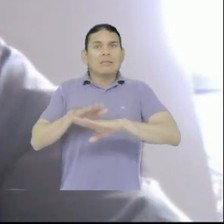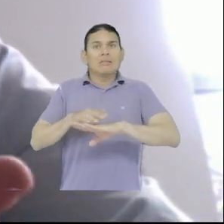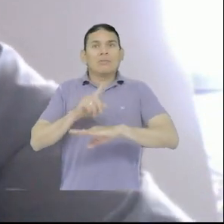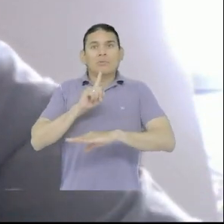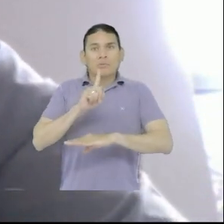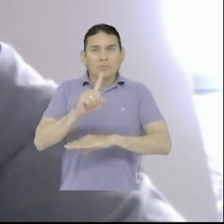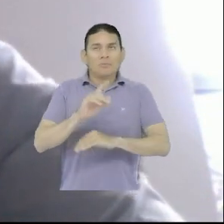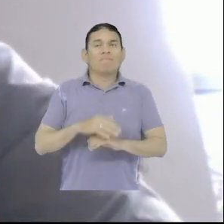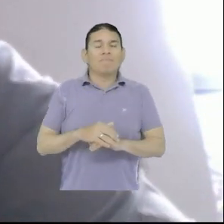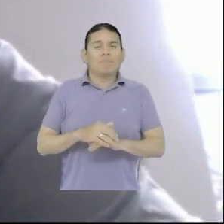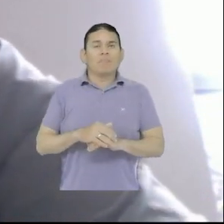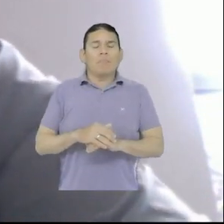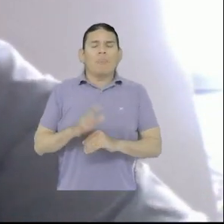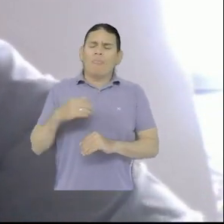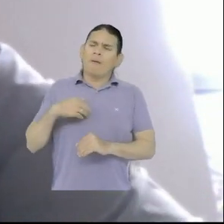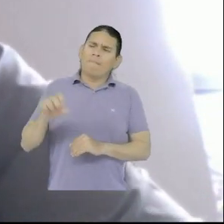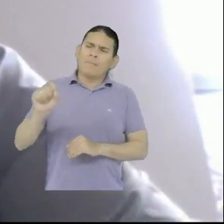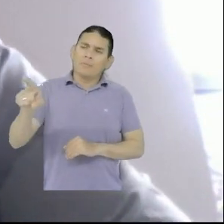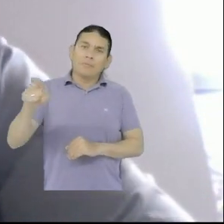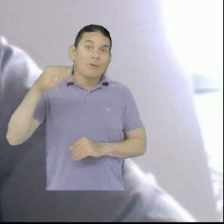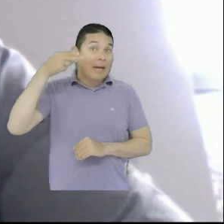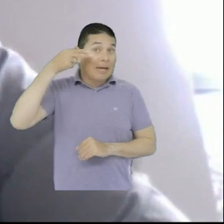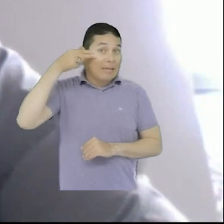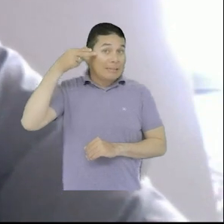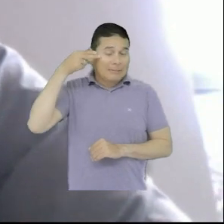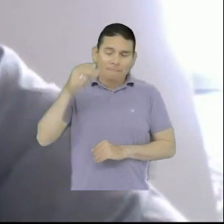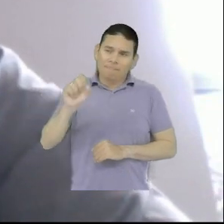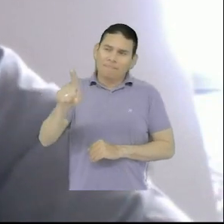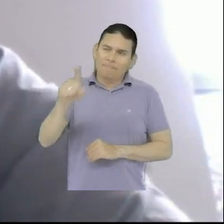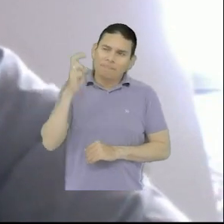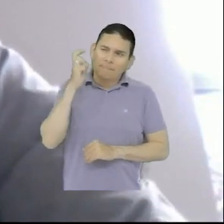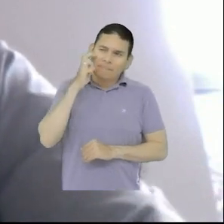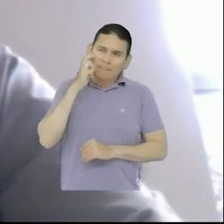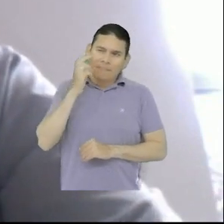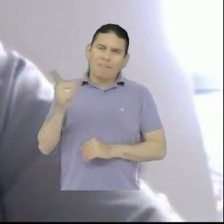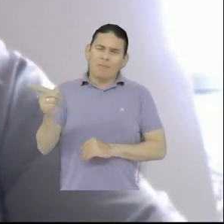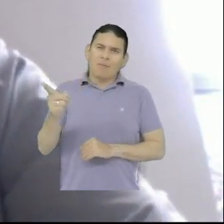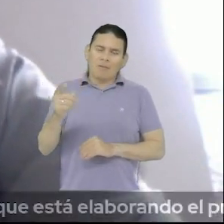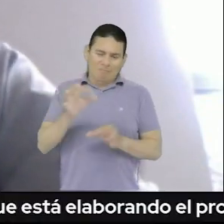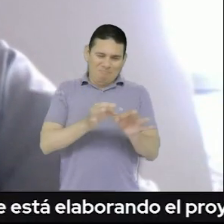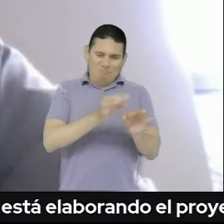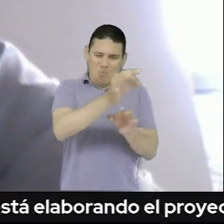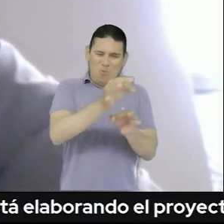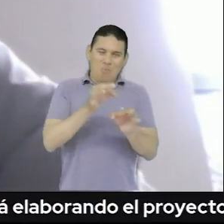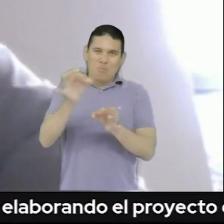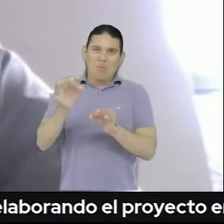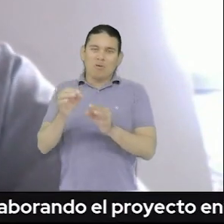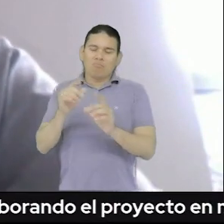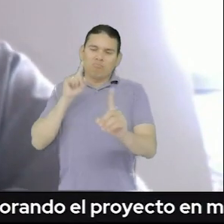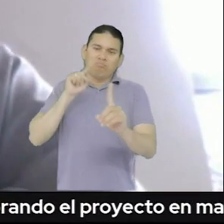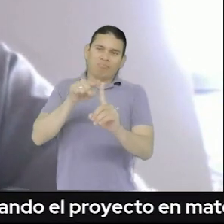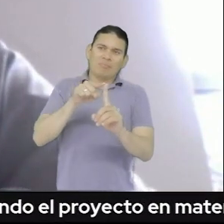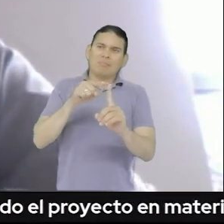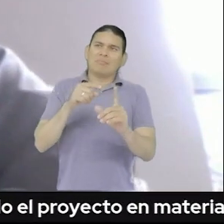finalización de nuestro proyecto, quiero preguntarle a Genzi César, ¿qué se busca entregar en los territorios y dejar como base